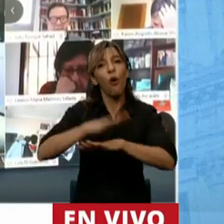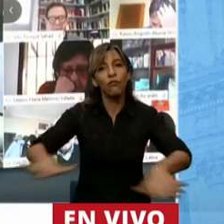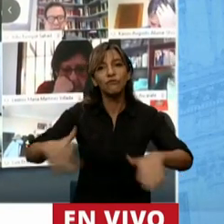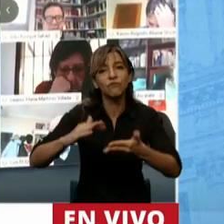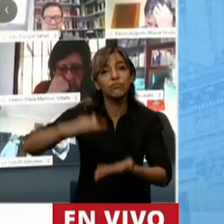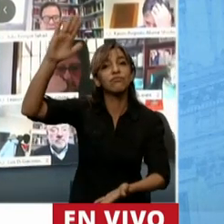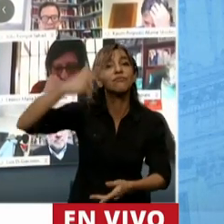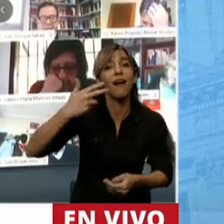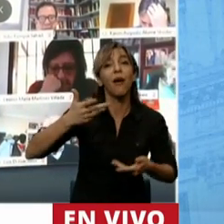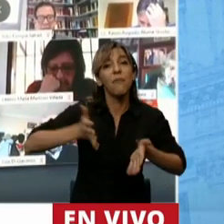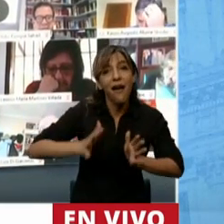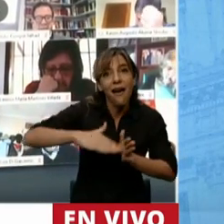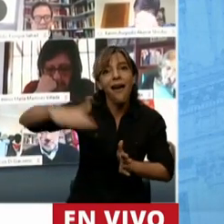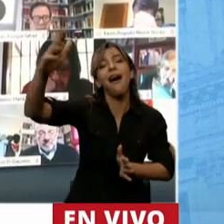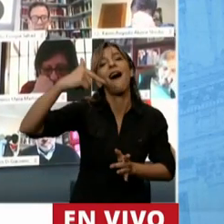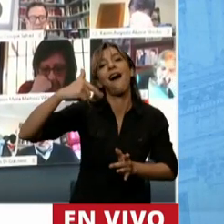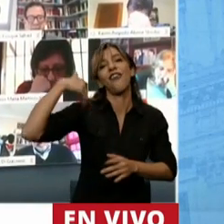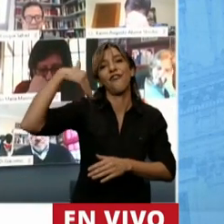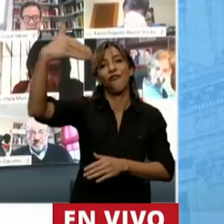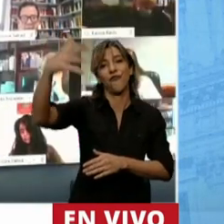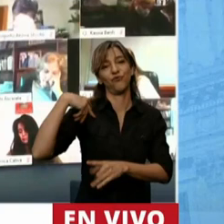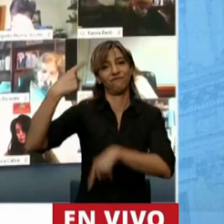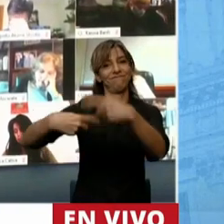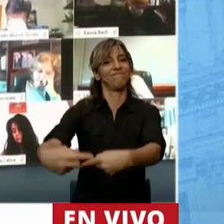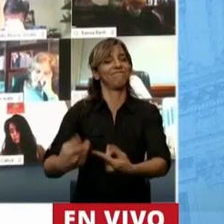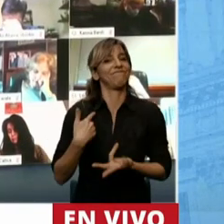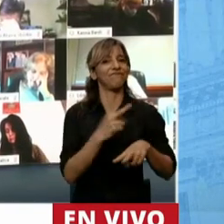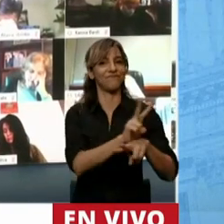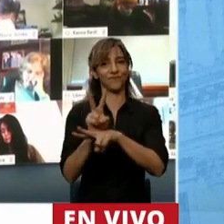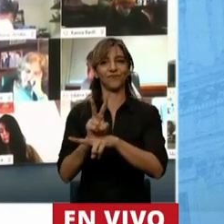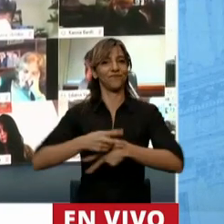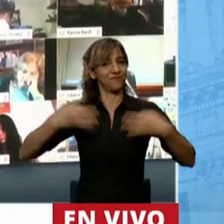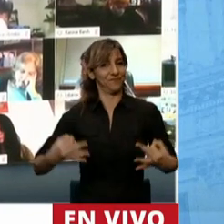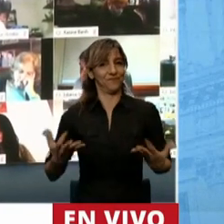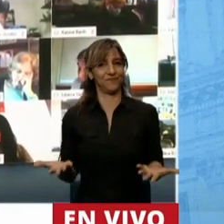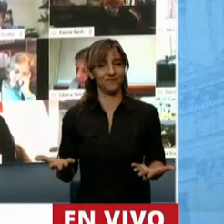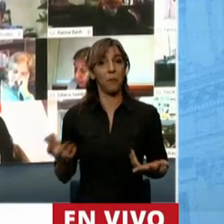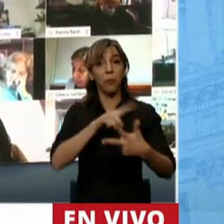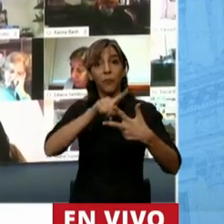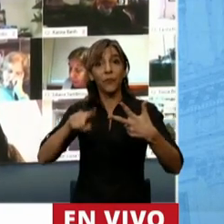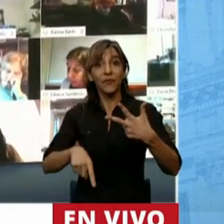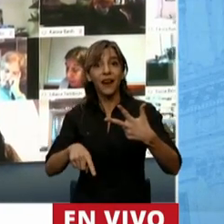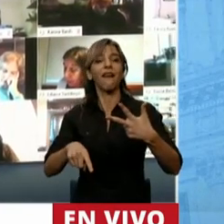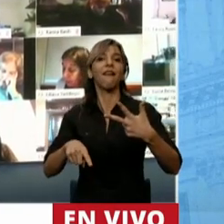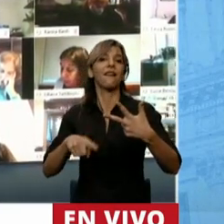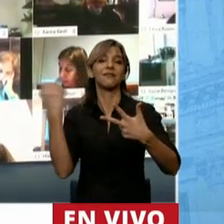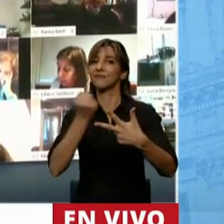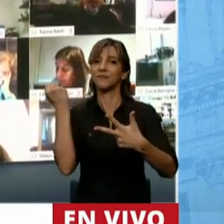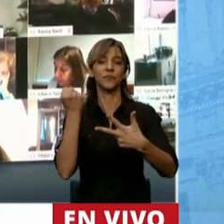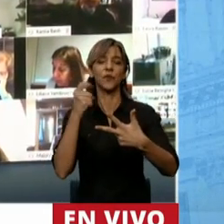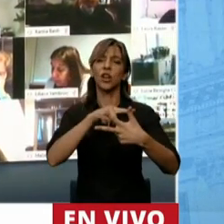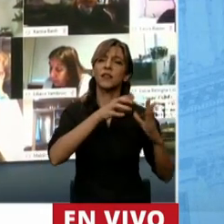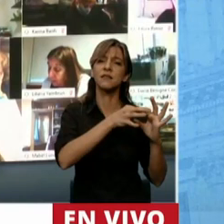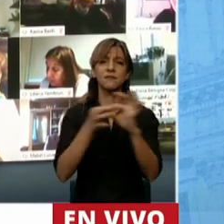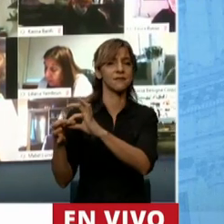fundamentalmente en el cuidado de la casa común ahora estas tres sostenibilidades tienen que generar un ecosistema un